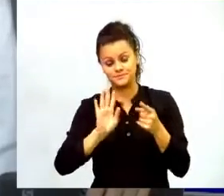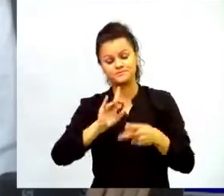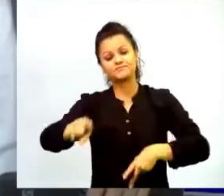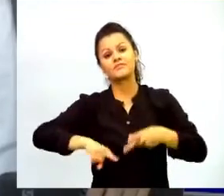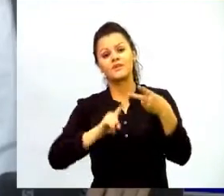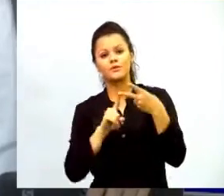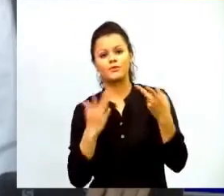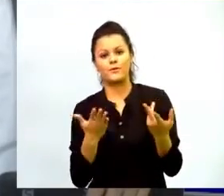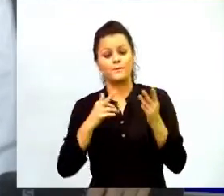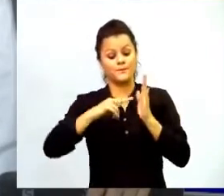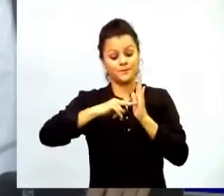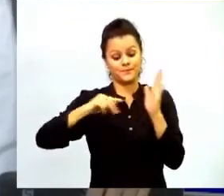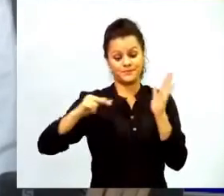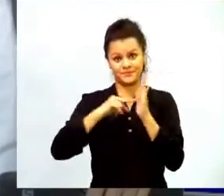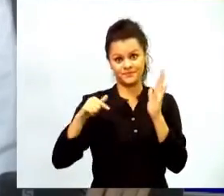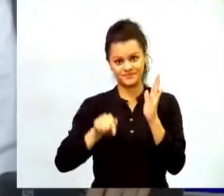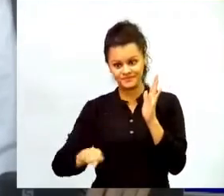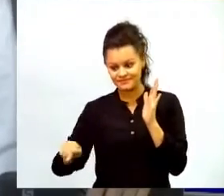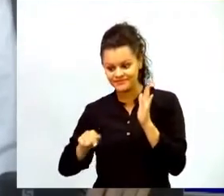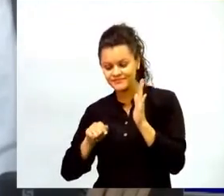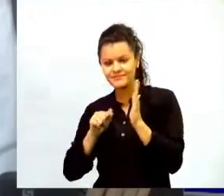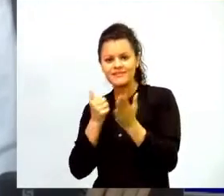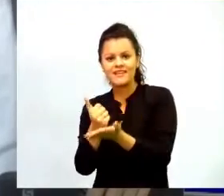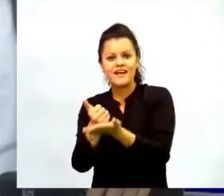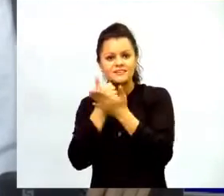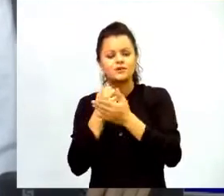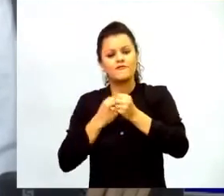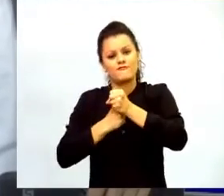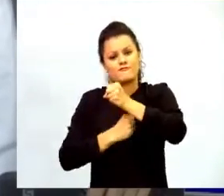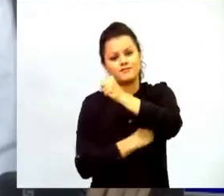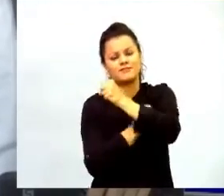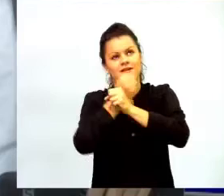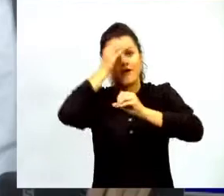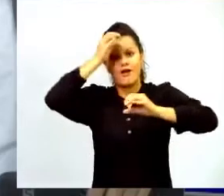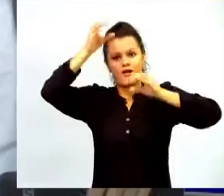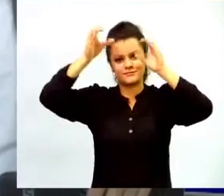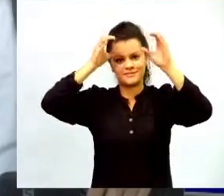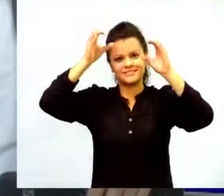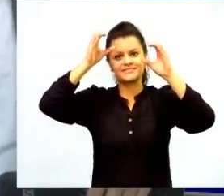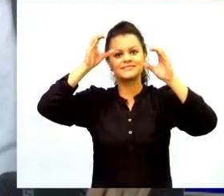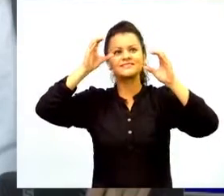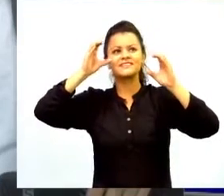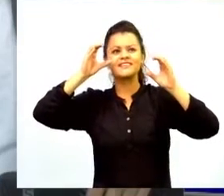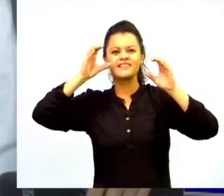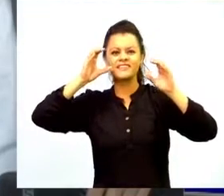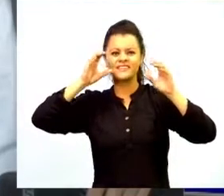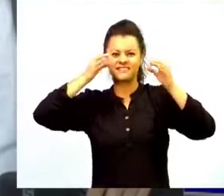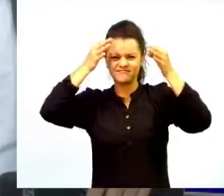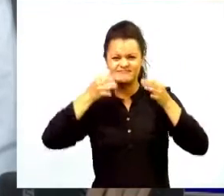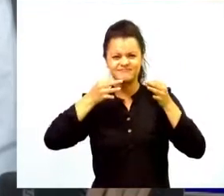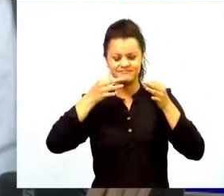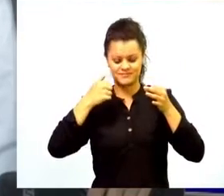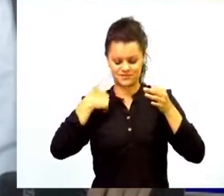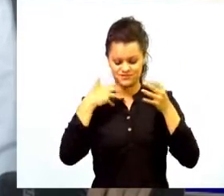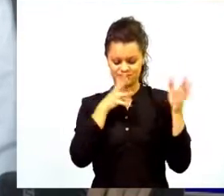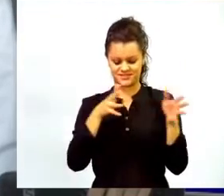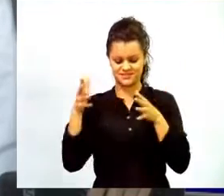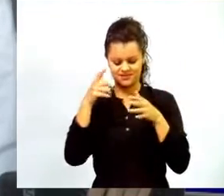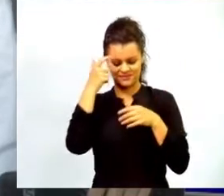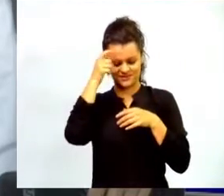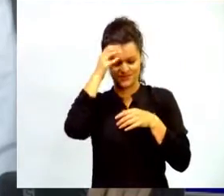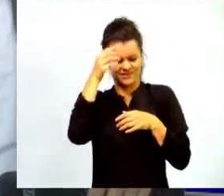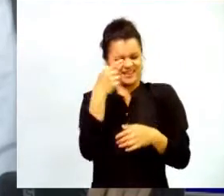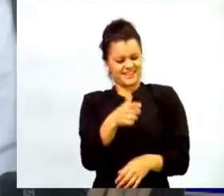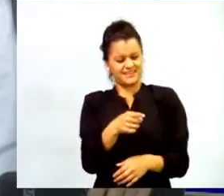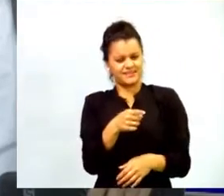fortalecer las comprensiones disciplinares e interdisciplinares que los docentes tienen de lo que enseñan a veces los docentes cuando se acercan a la